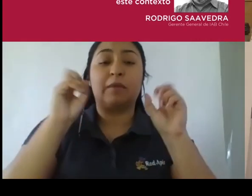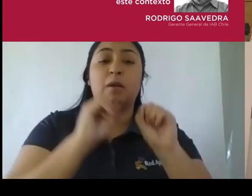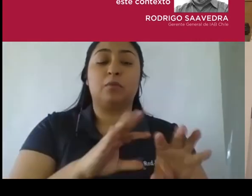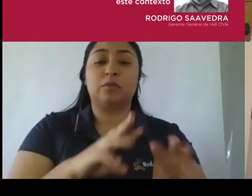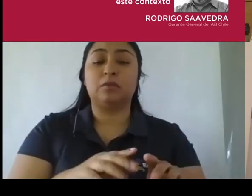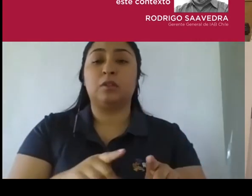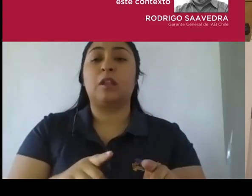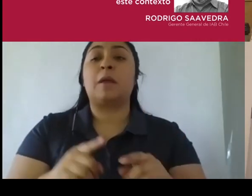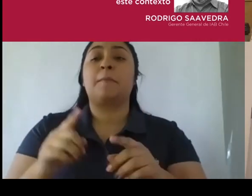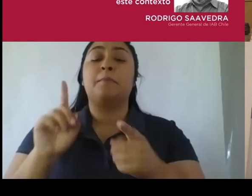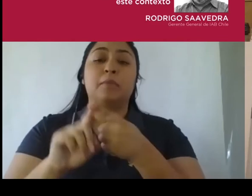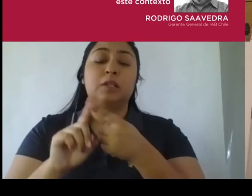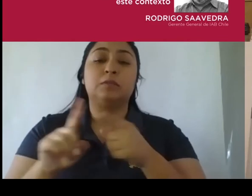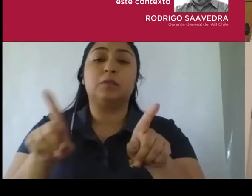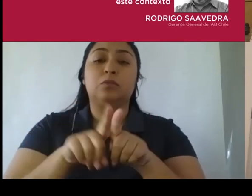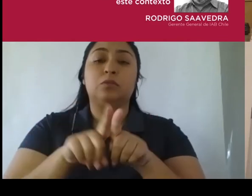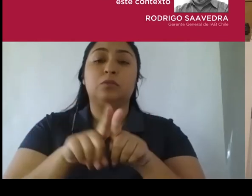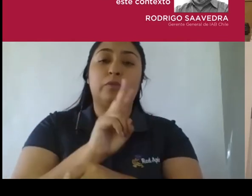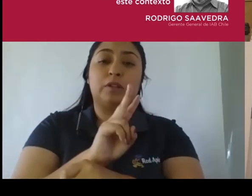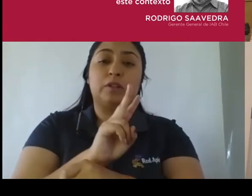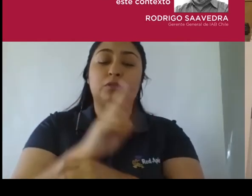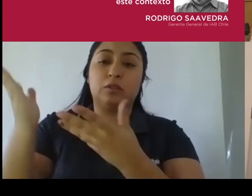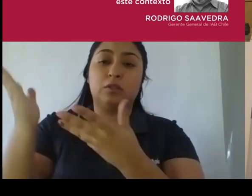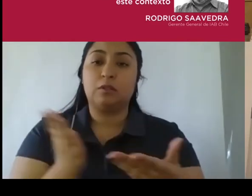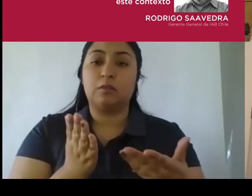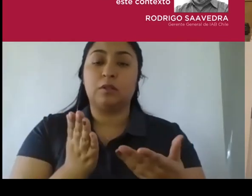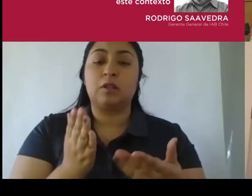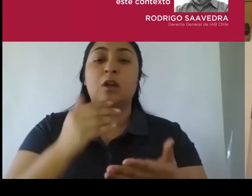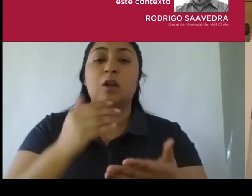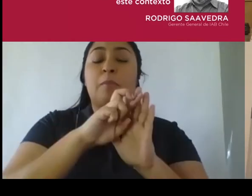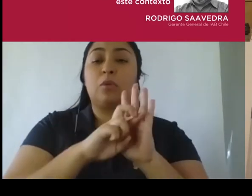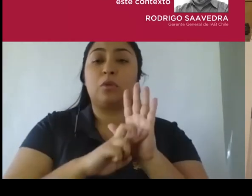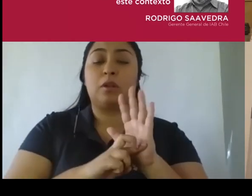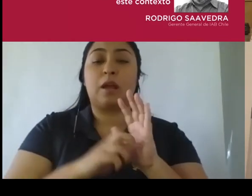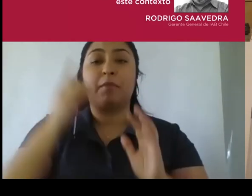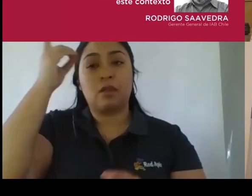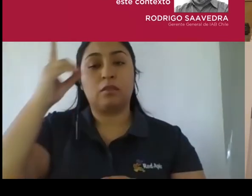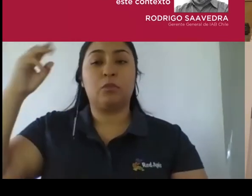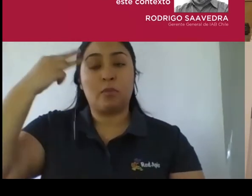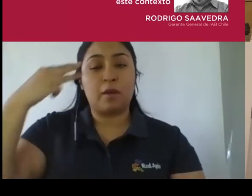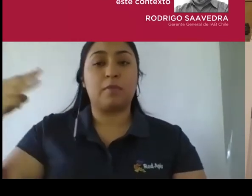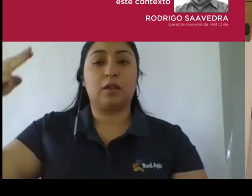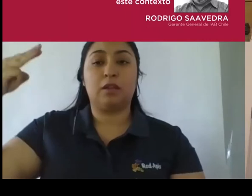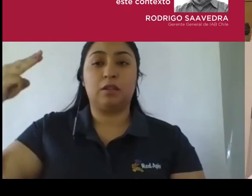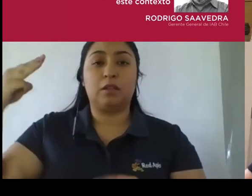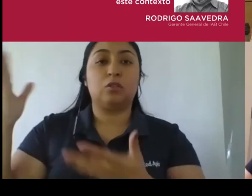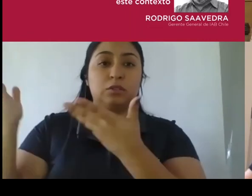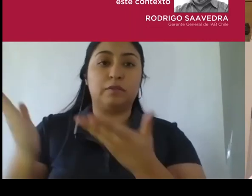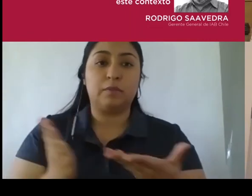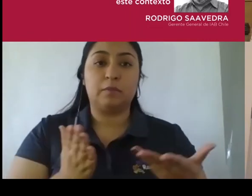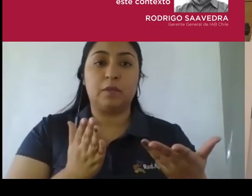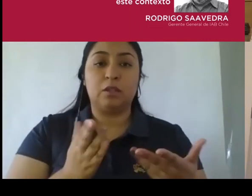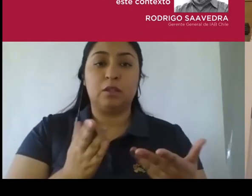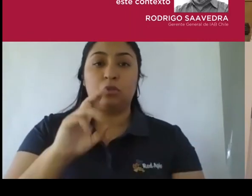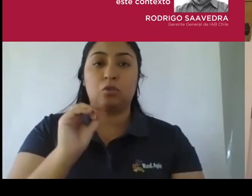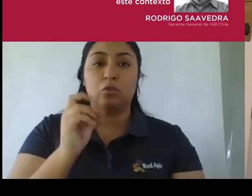titular en programas de diploma y magíster. Así que bueno, con esta introducción bienvenido Rodrigo, muchas gracias